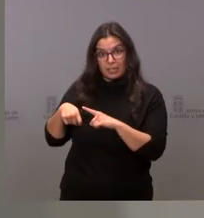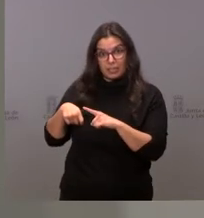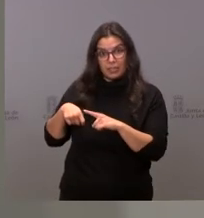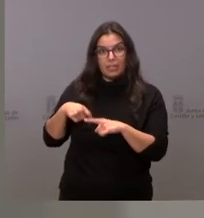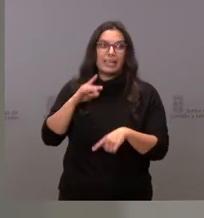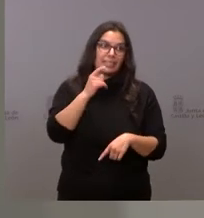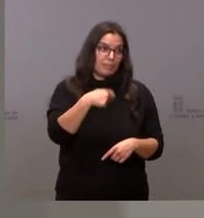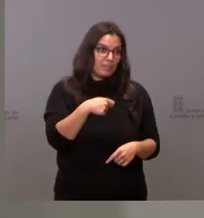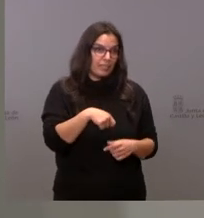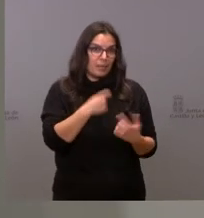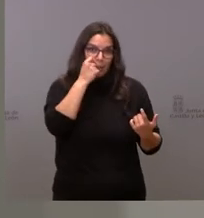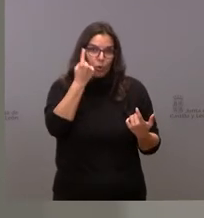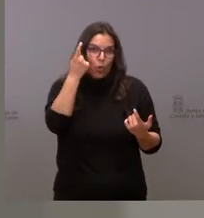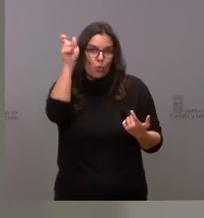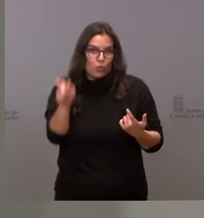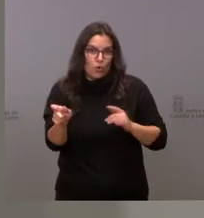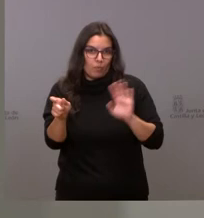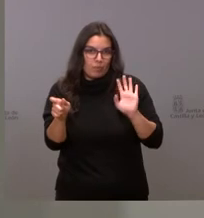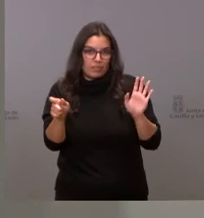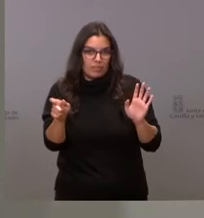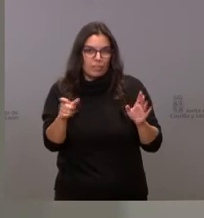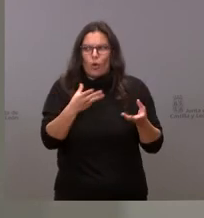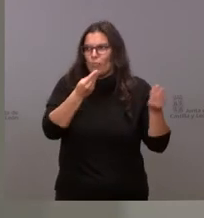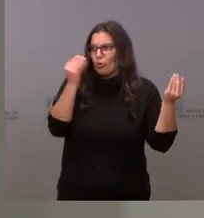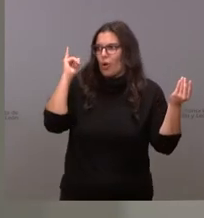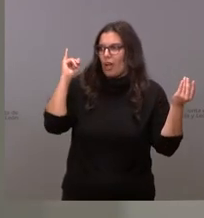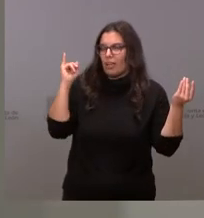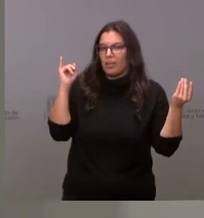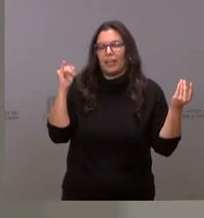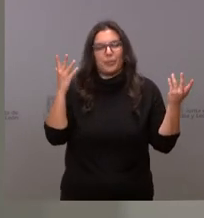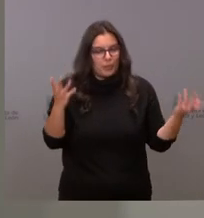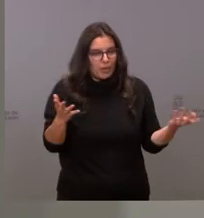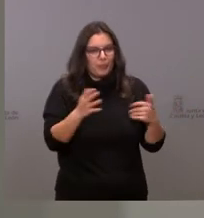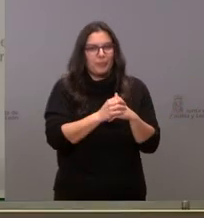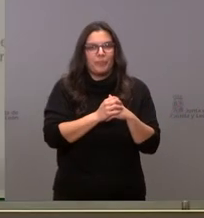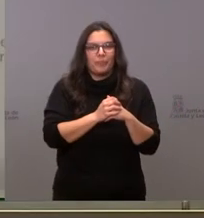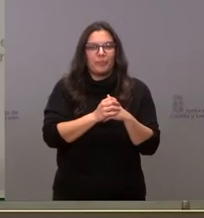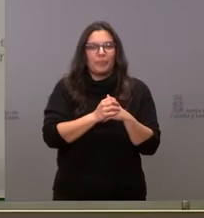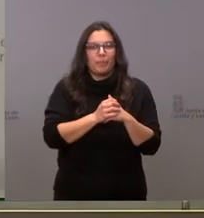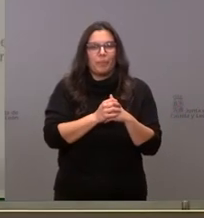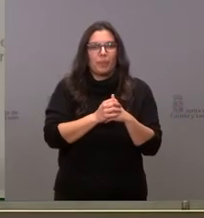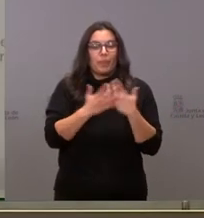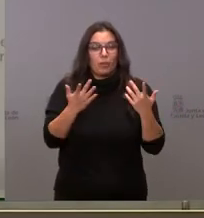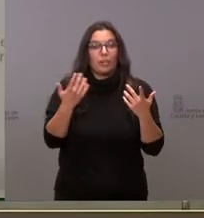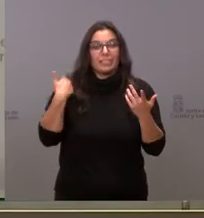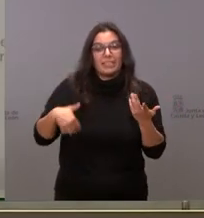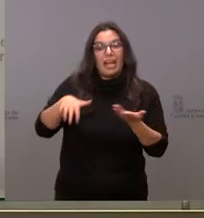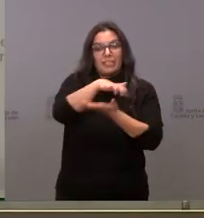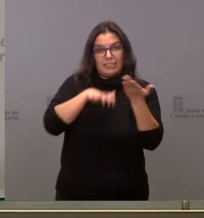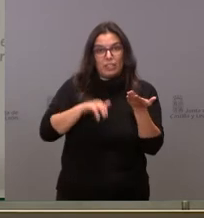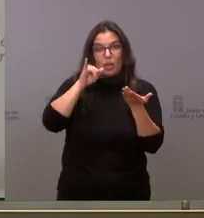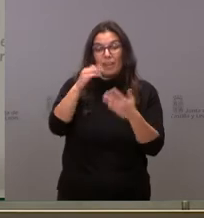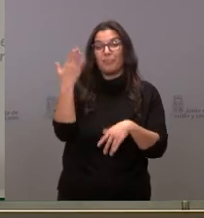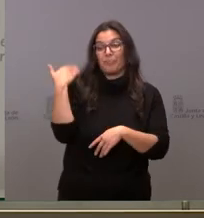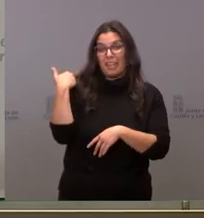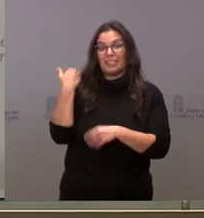solo tenemos un Mañueco no hay más bueno y entonces no sabía ahora que ya hay un texto normativo porque esas declaraciones fueron